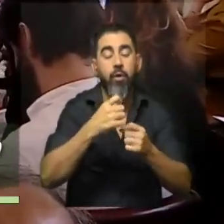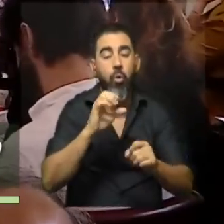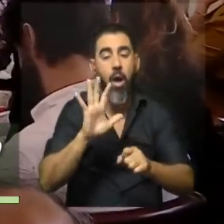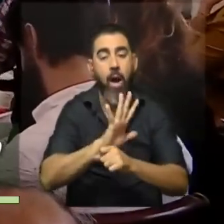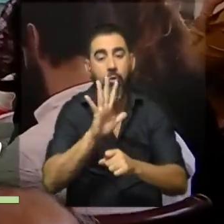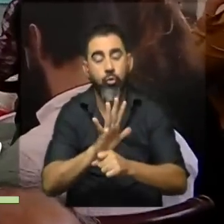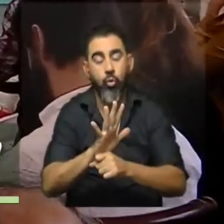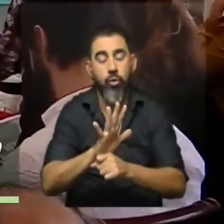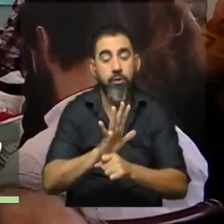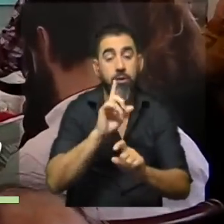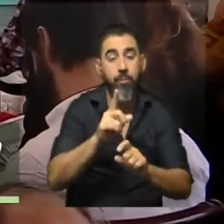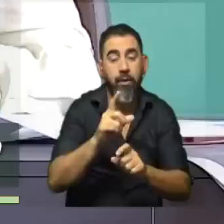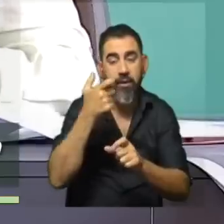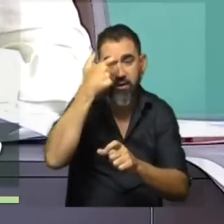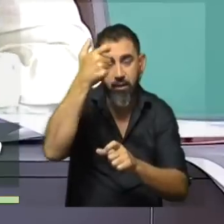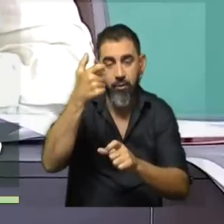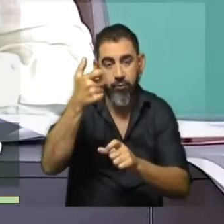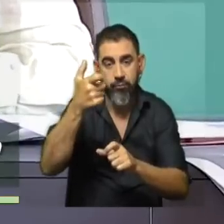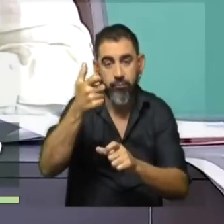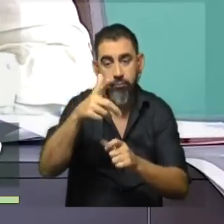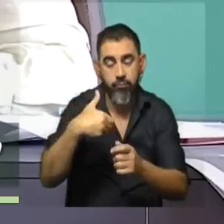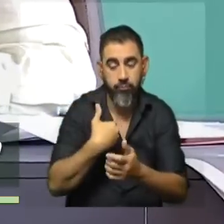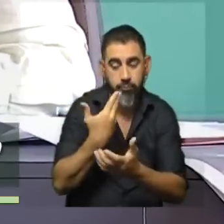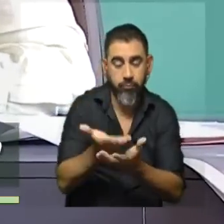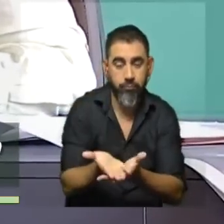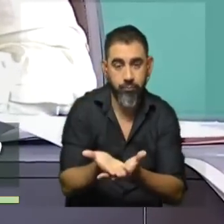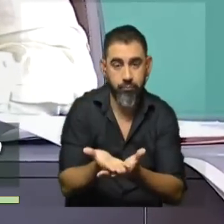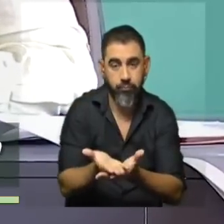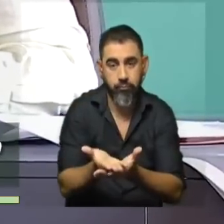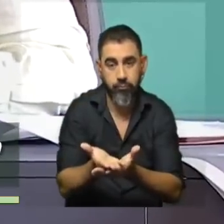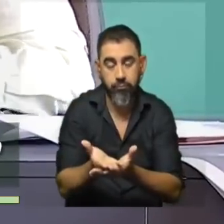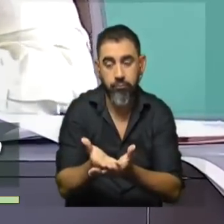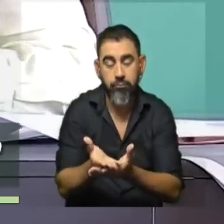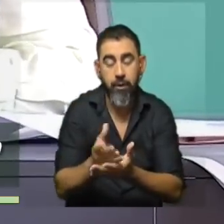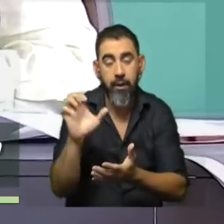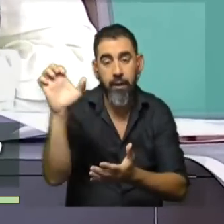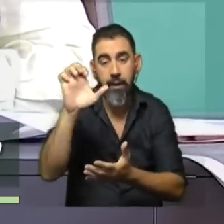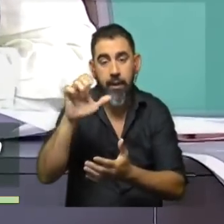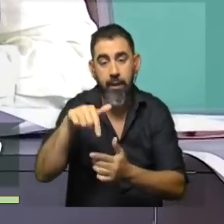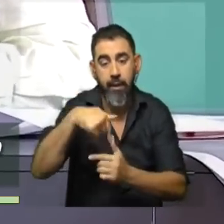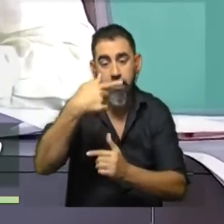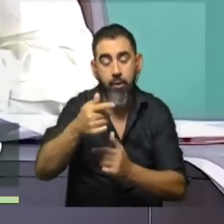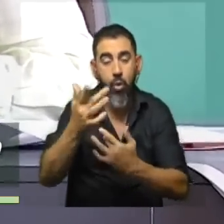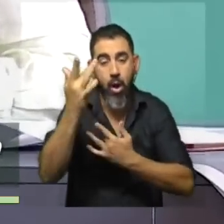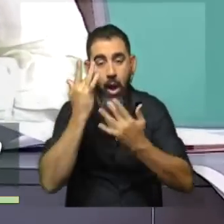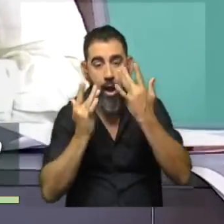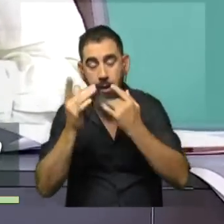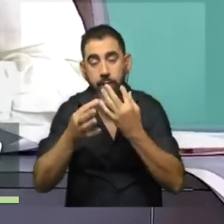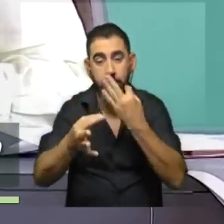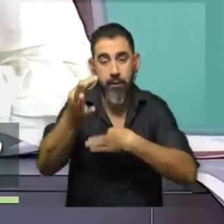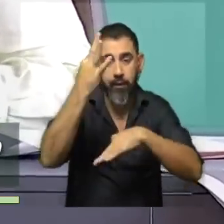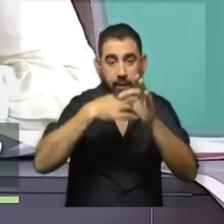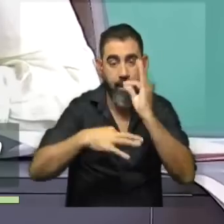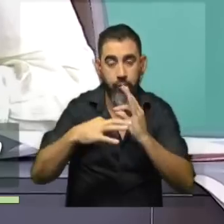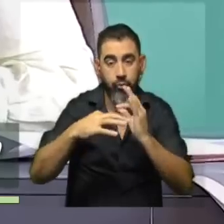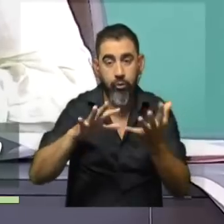actrices y también de nuestros técnicos. Es una propuesta para todo el mes de enero de arte, de teatro en